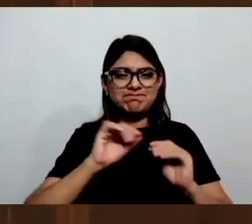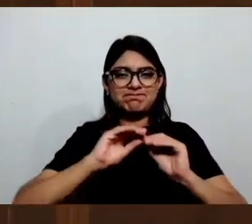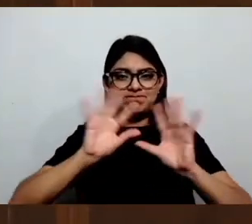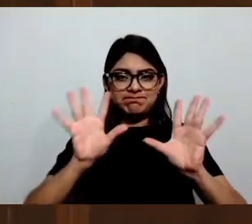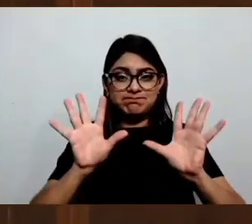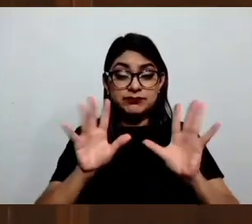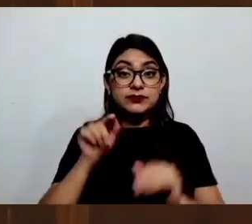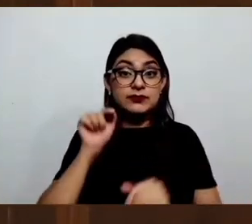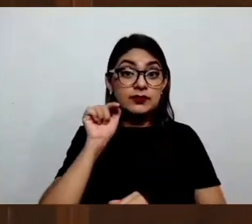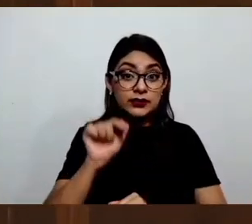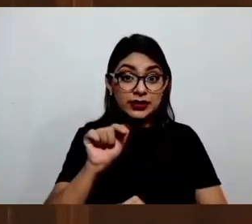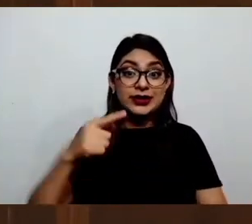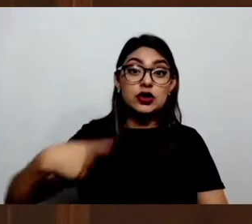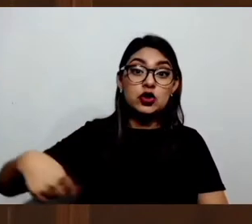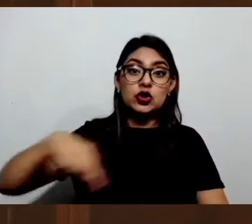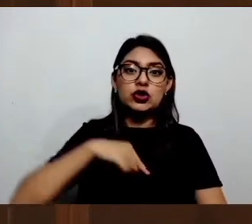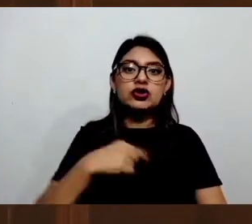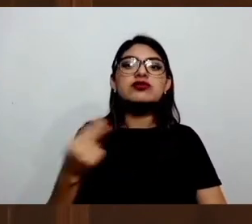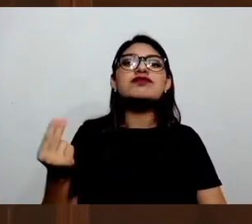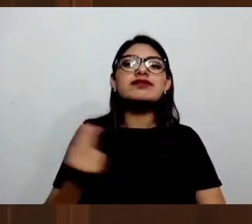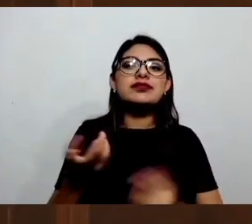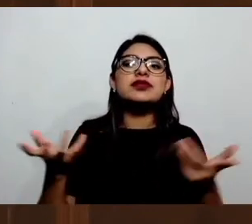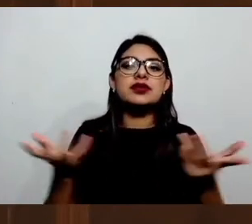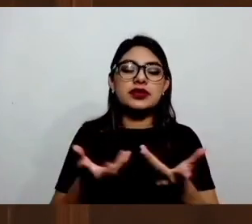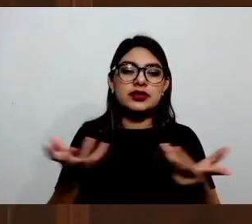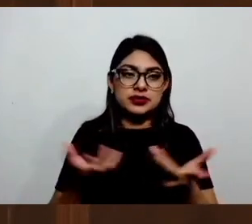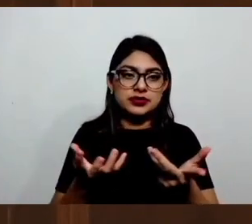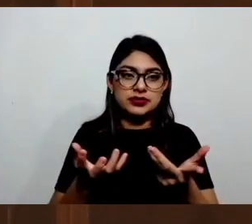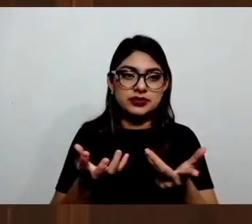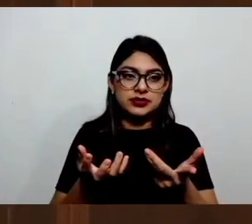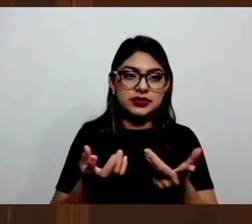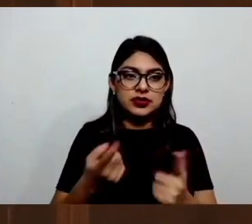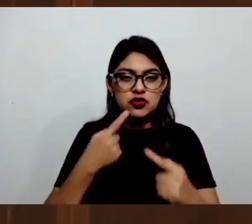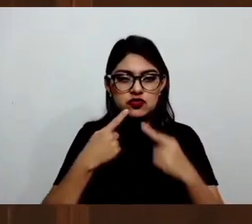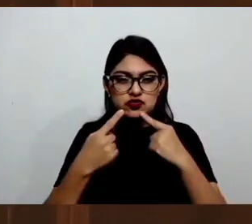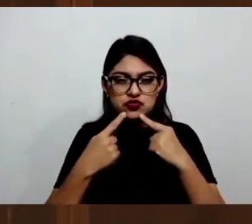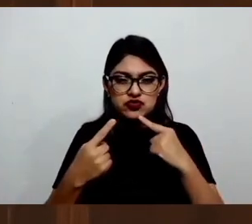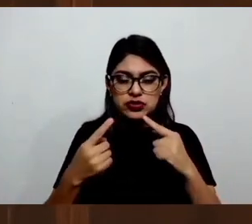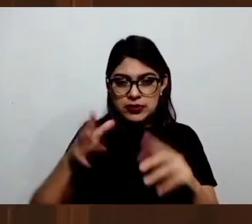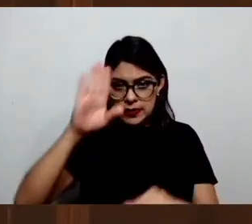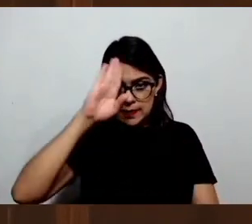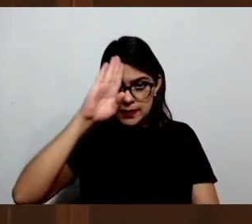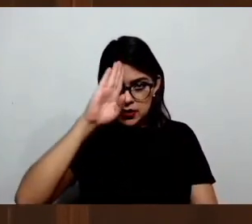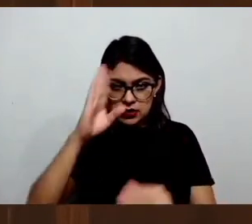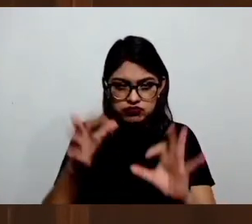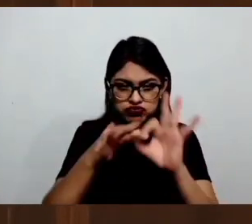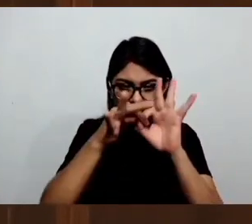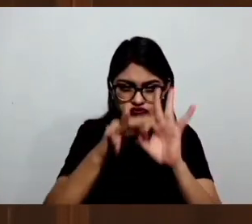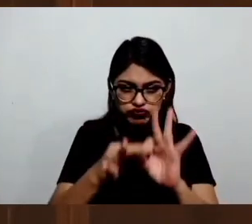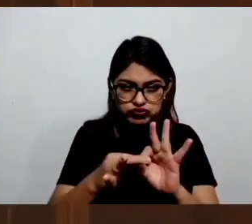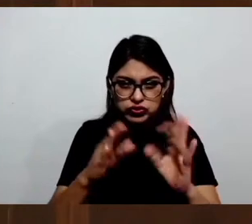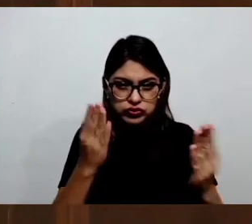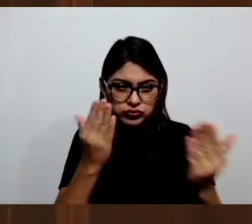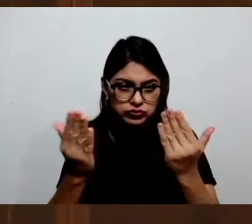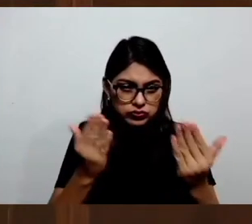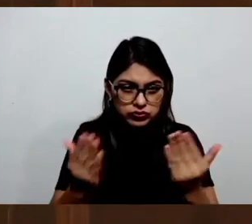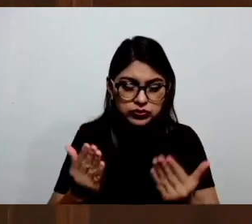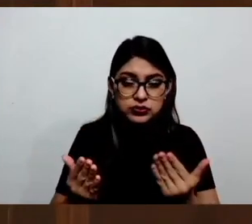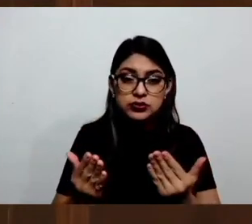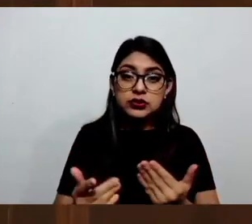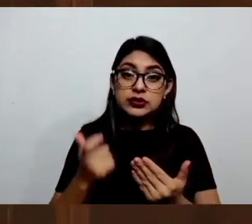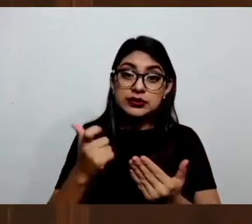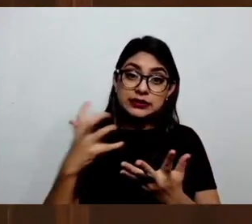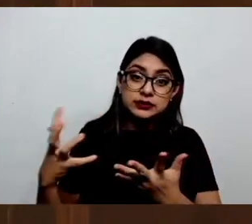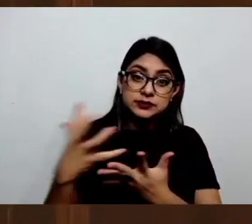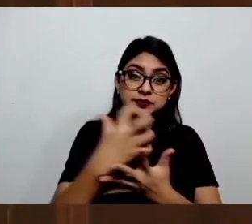de alguna manera hacer una concatenación entre la naturaleza de los ingresos,